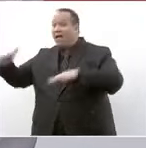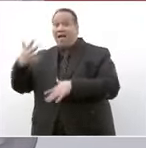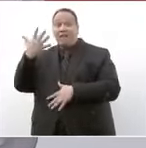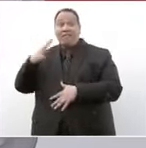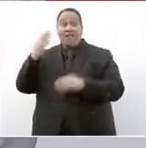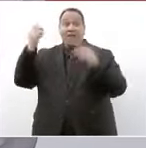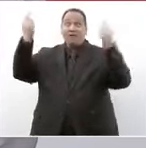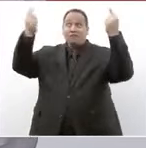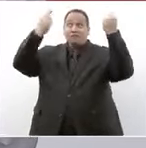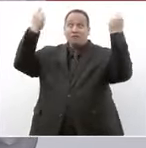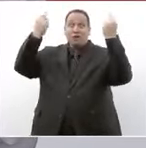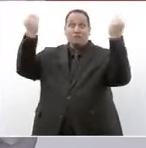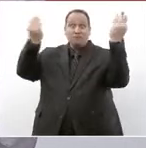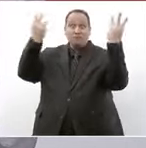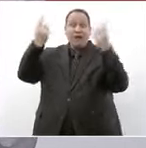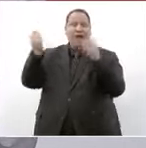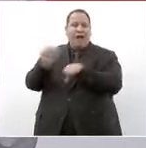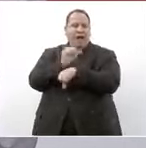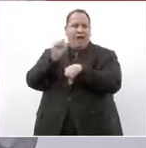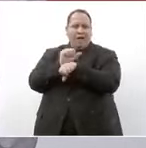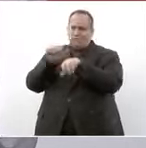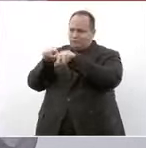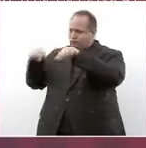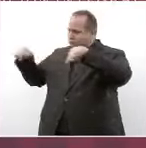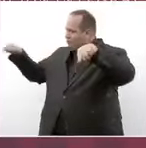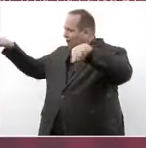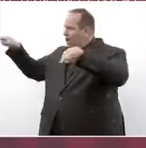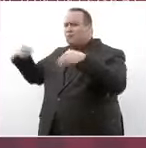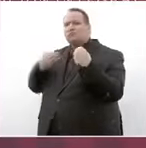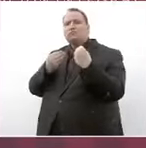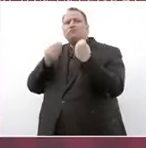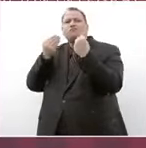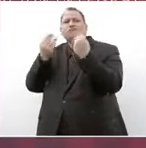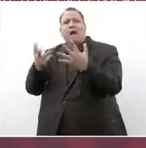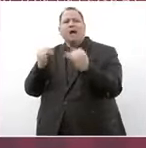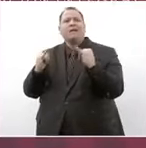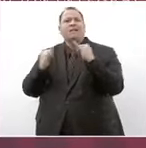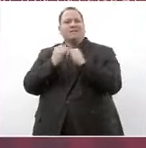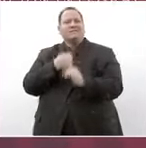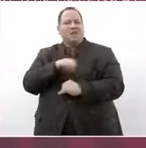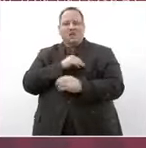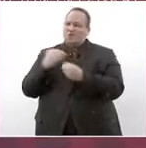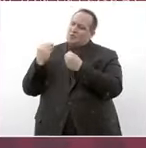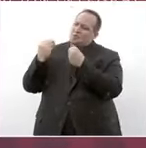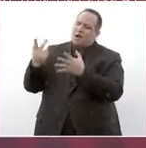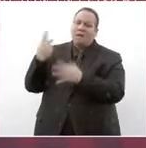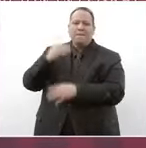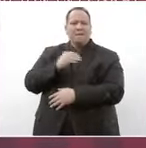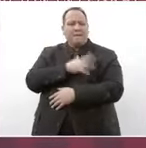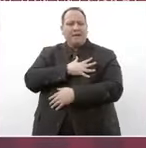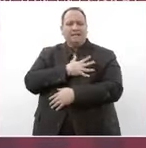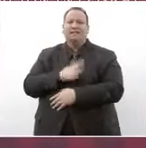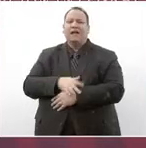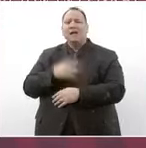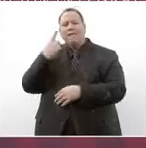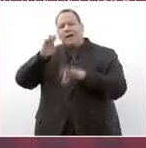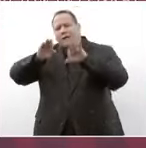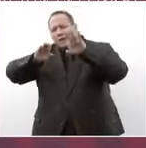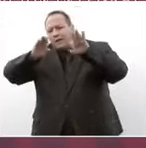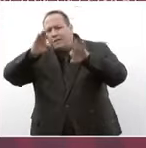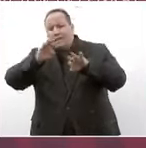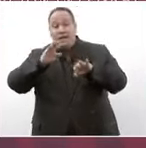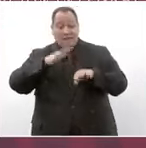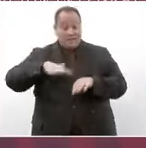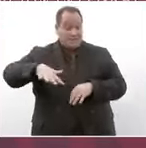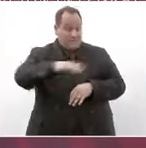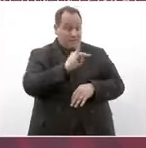ambulancias que han sido proporcionadas por el Instituto de Salud para el Bienestar en la atención no solo